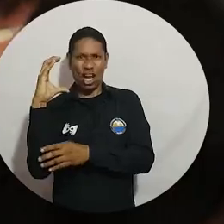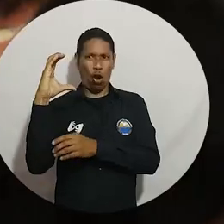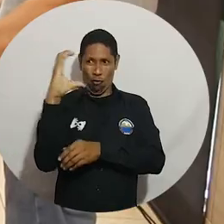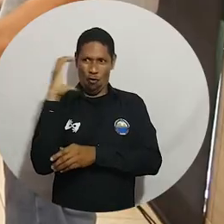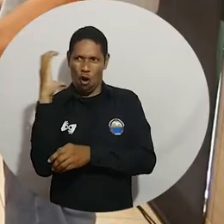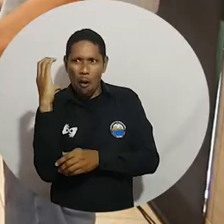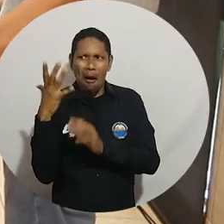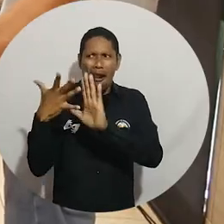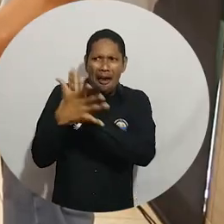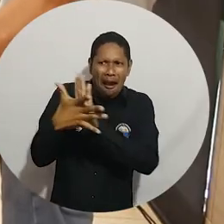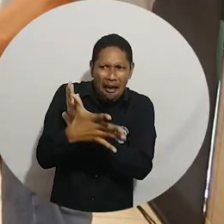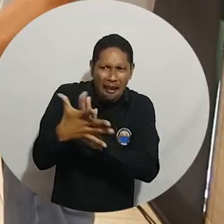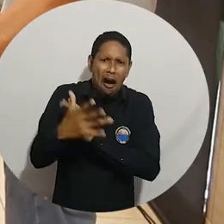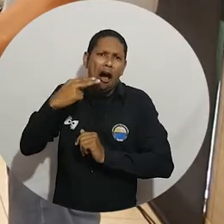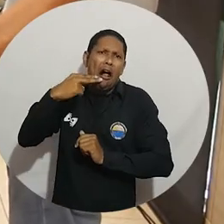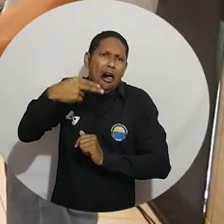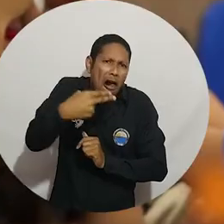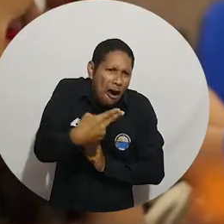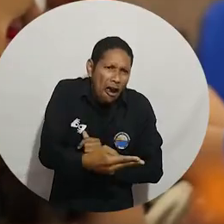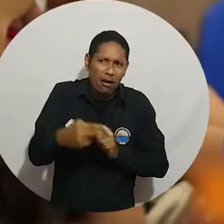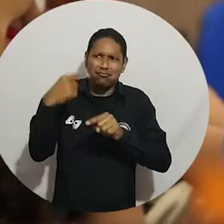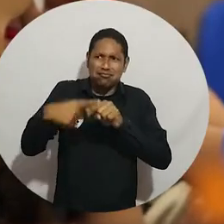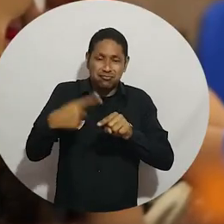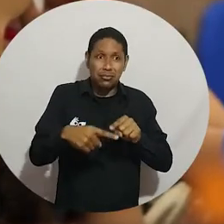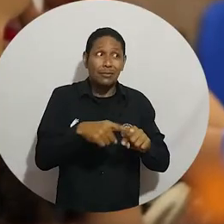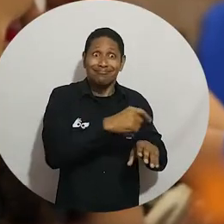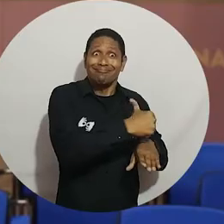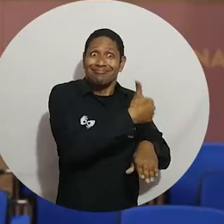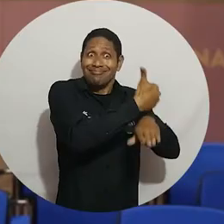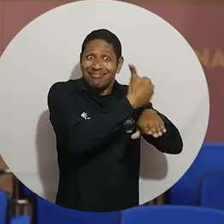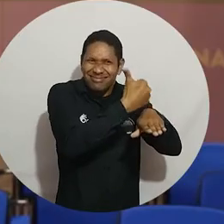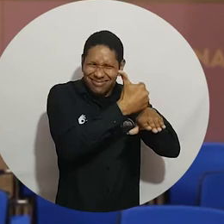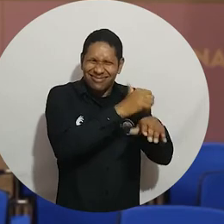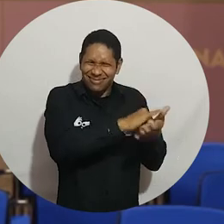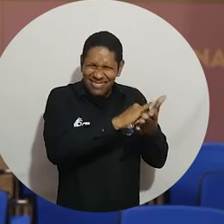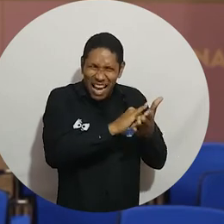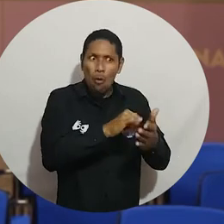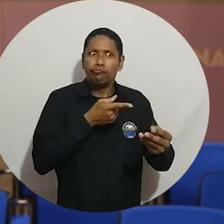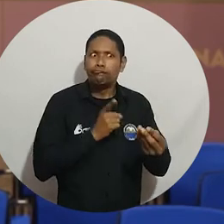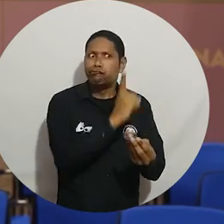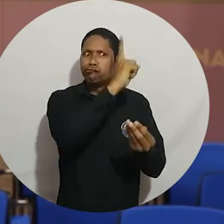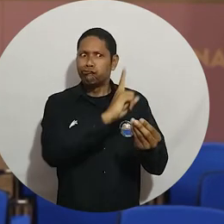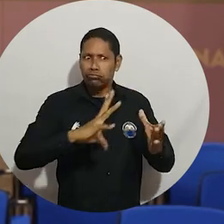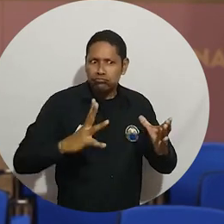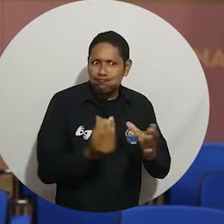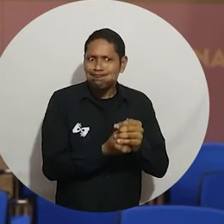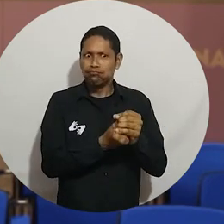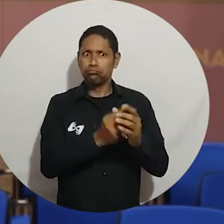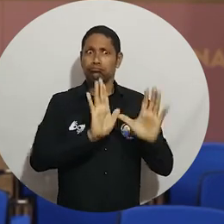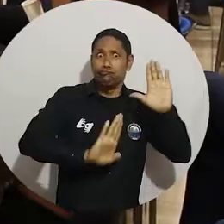estos saberes, las dinámicas de políticas como las que tiene el rector, de inclusión, de participación,